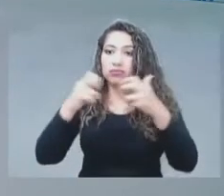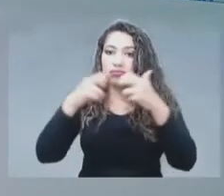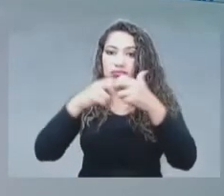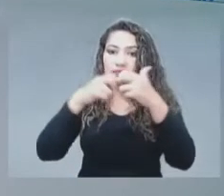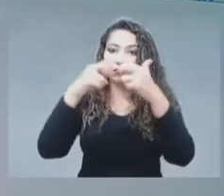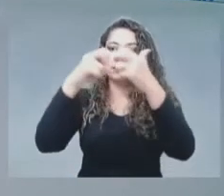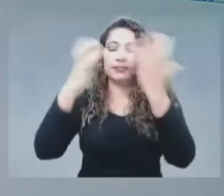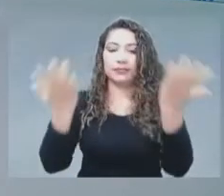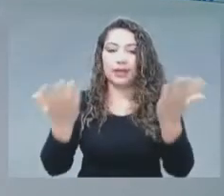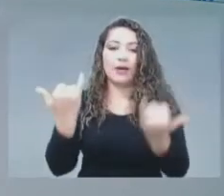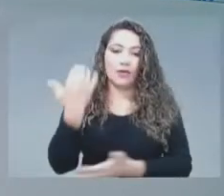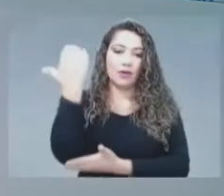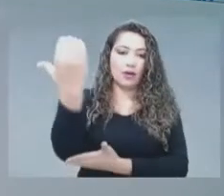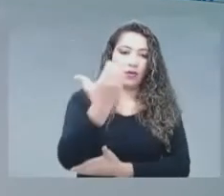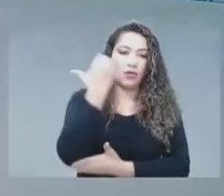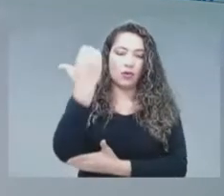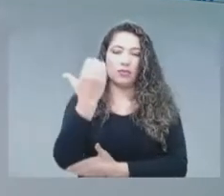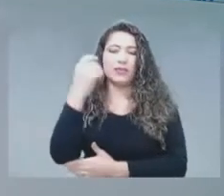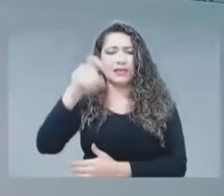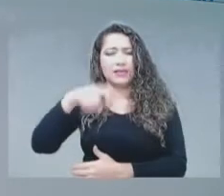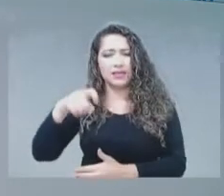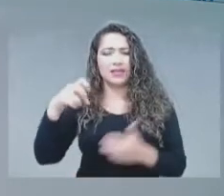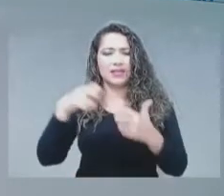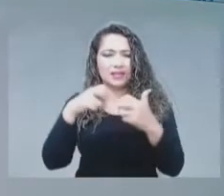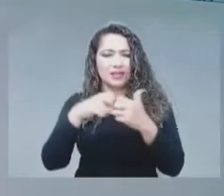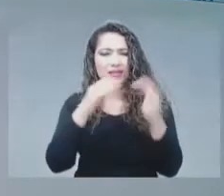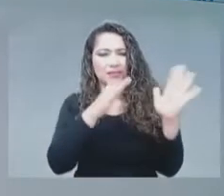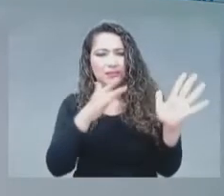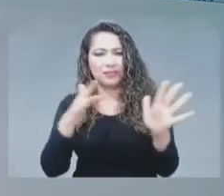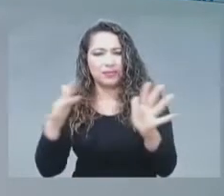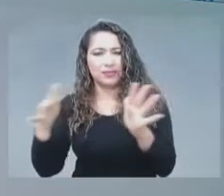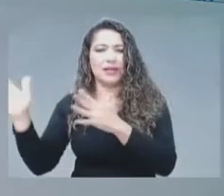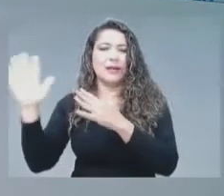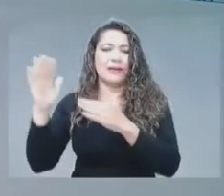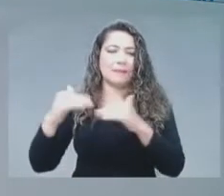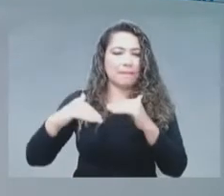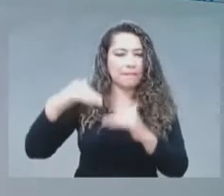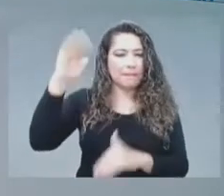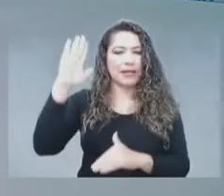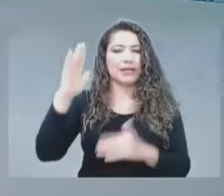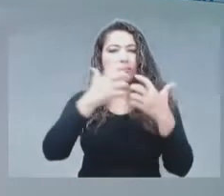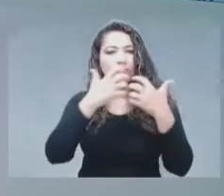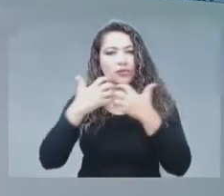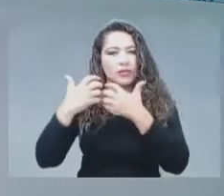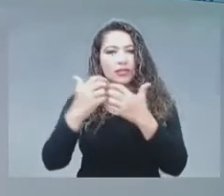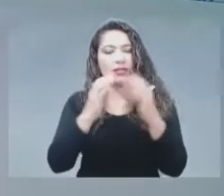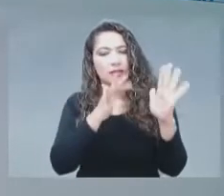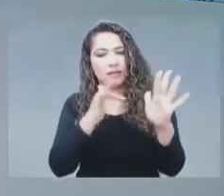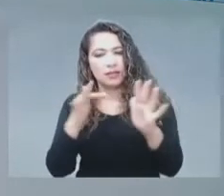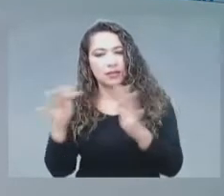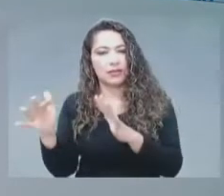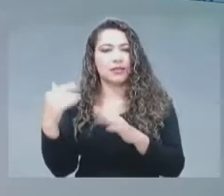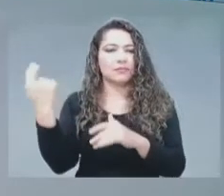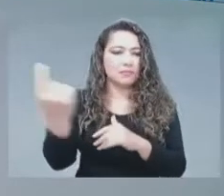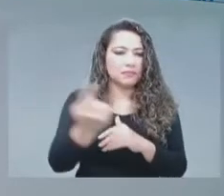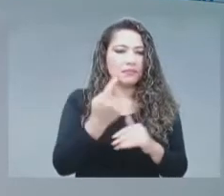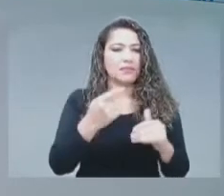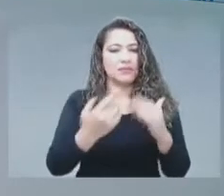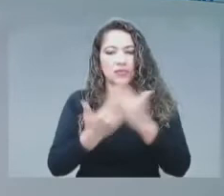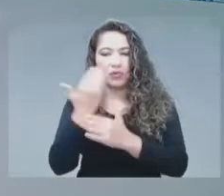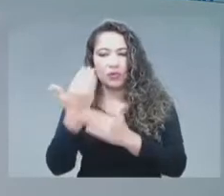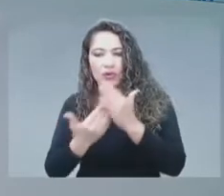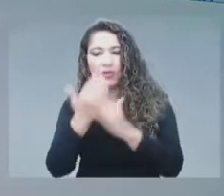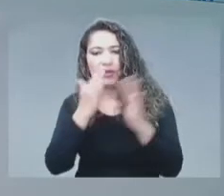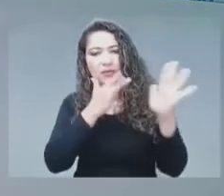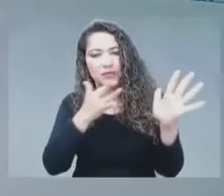para generación de energía eléctrica a partir de sistemas modernos, más amables con el